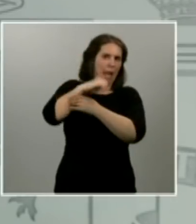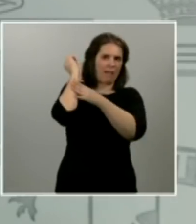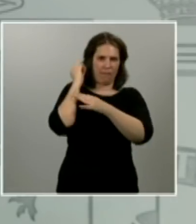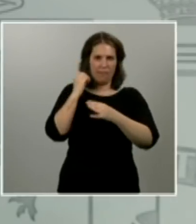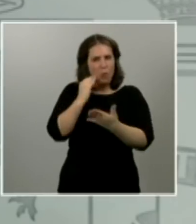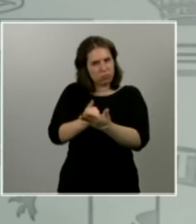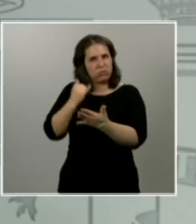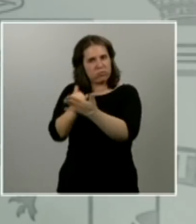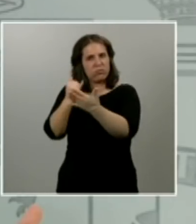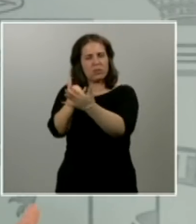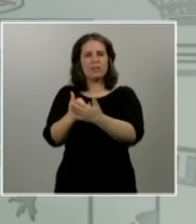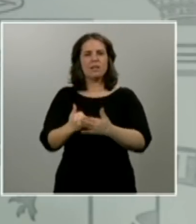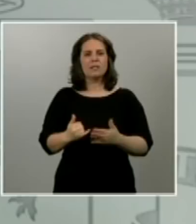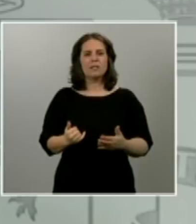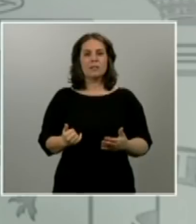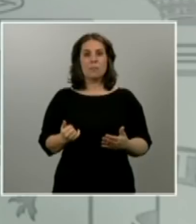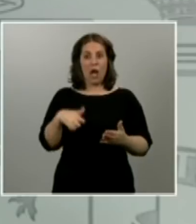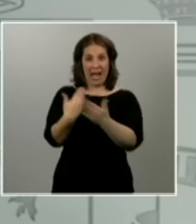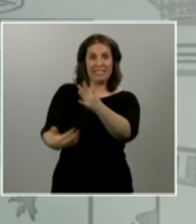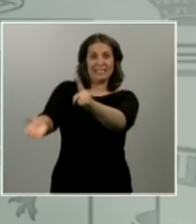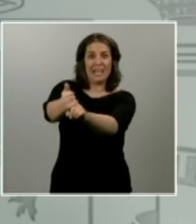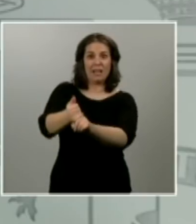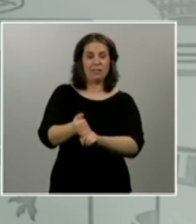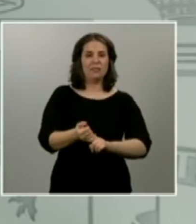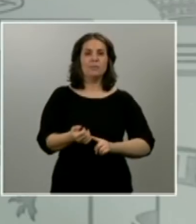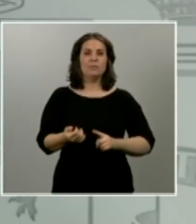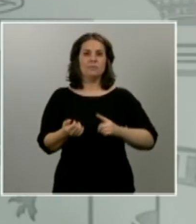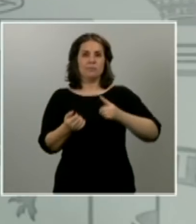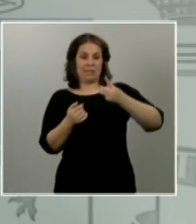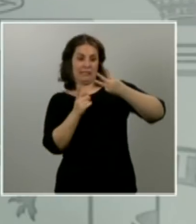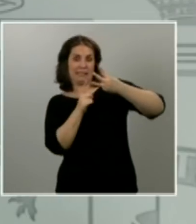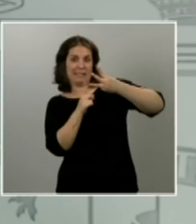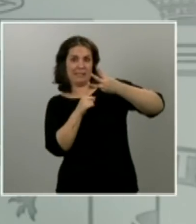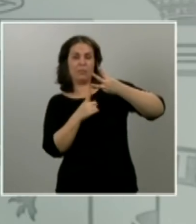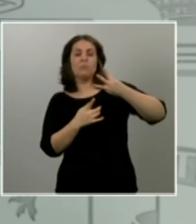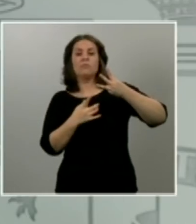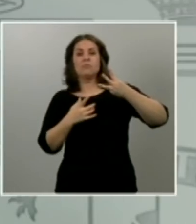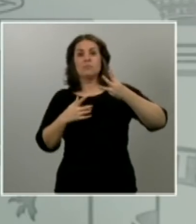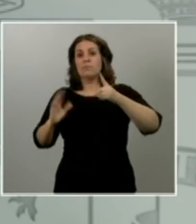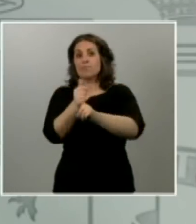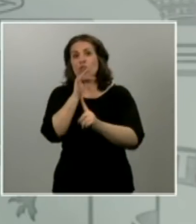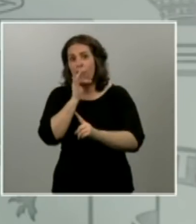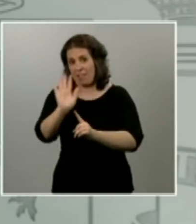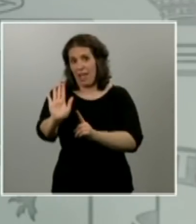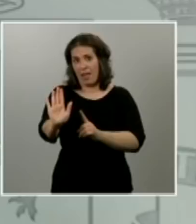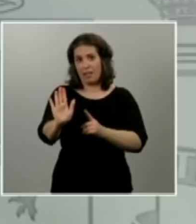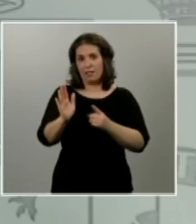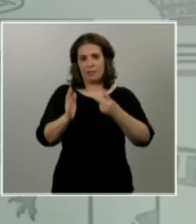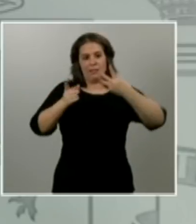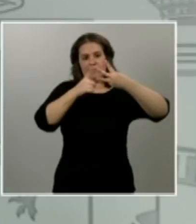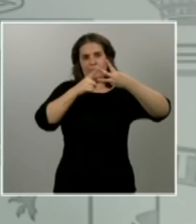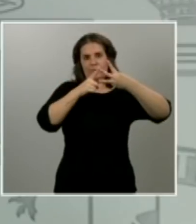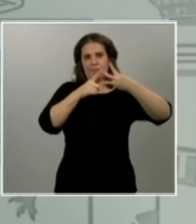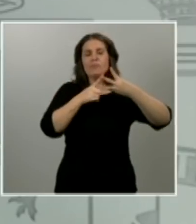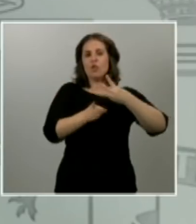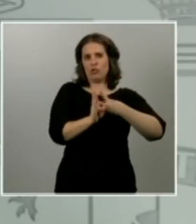nos hallaremos en la segunda etapa en la que nuestra vida se va a desenvolver a la vez que ponemos en marcha medidas necesarias para mantener